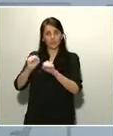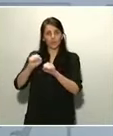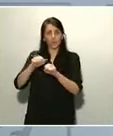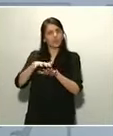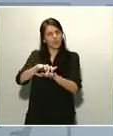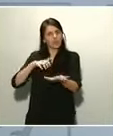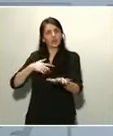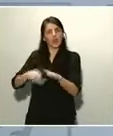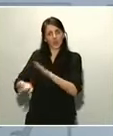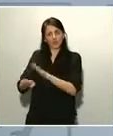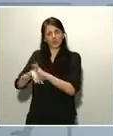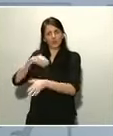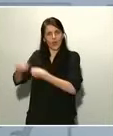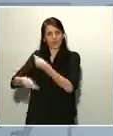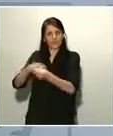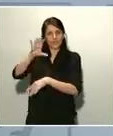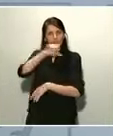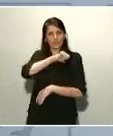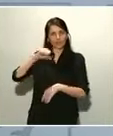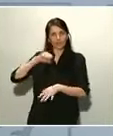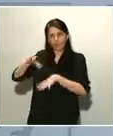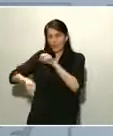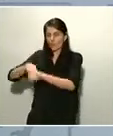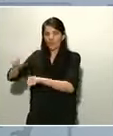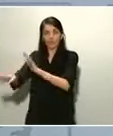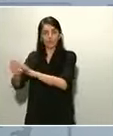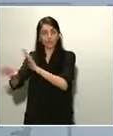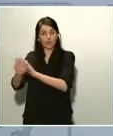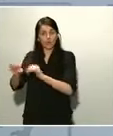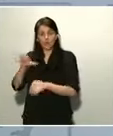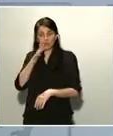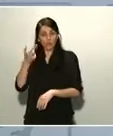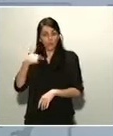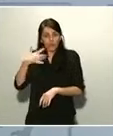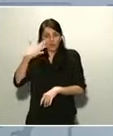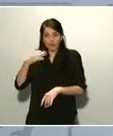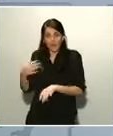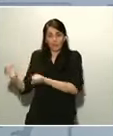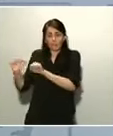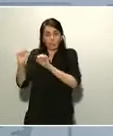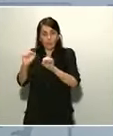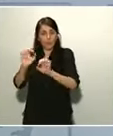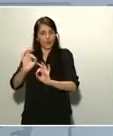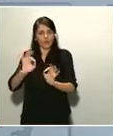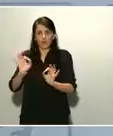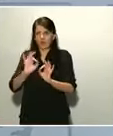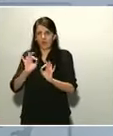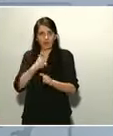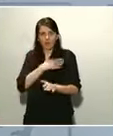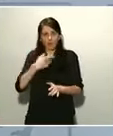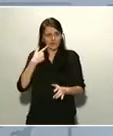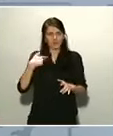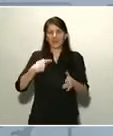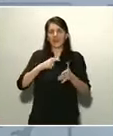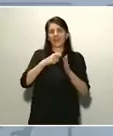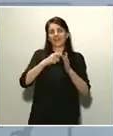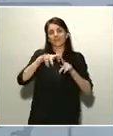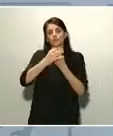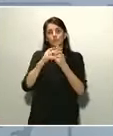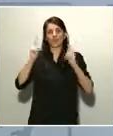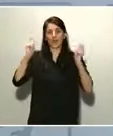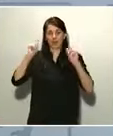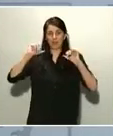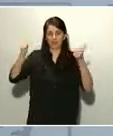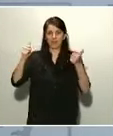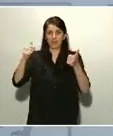no hay ningún obstáculo que se lo impida desde el inicio de la pandemia y, sin duda alguna, desde el decreto del estado de alarma. Ya